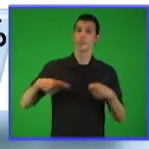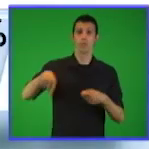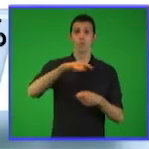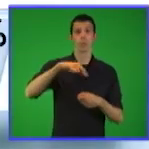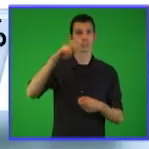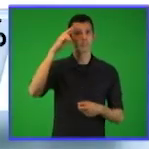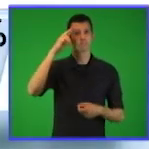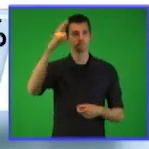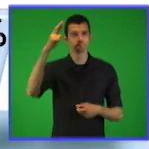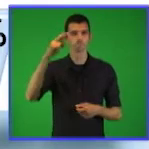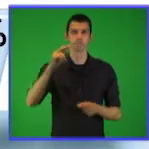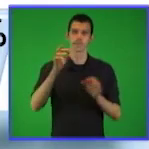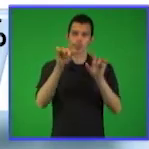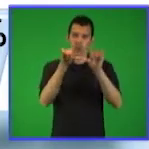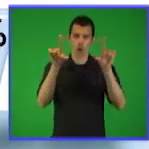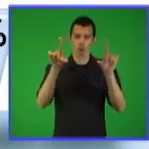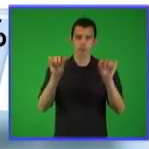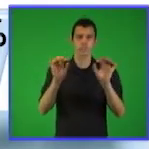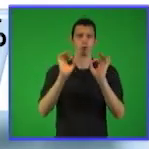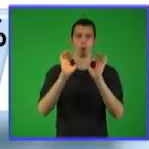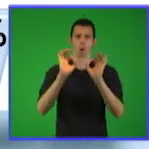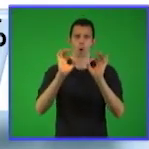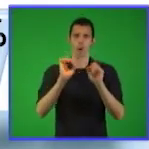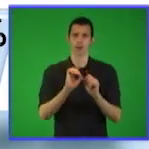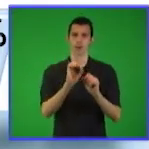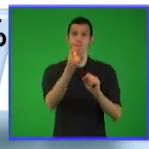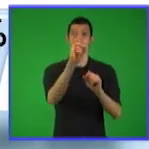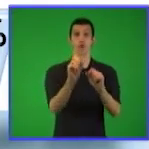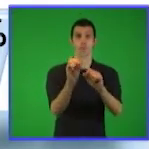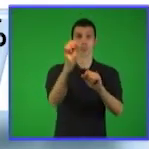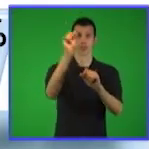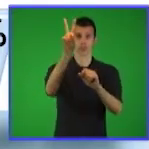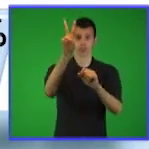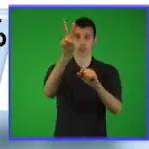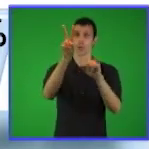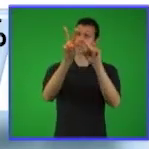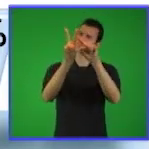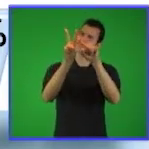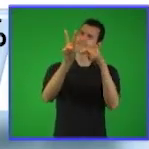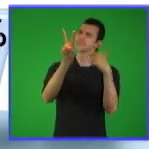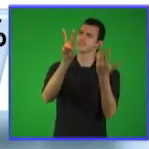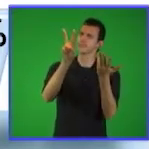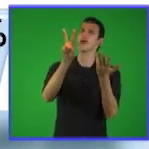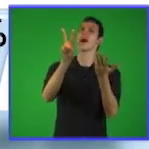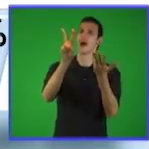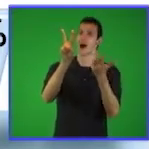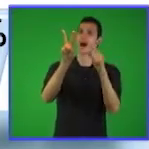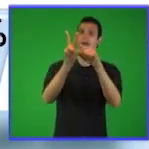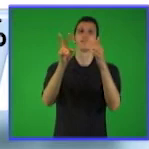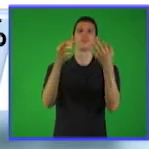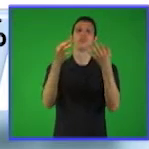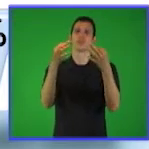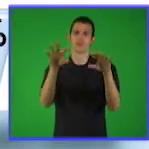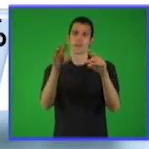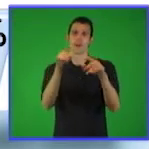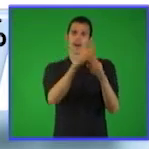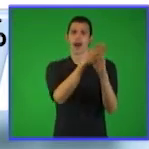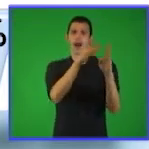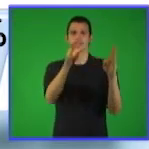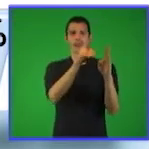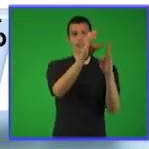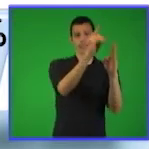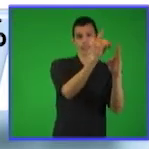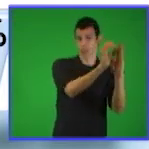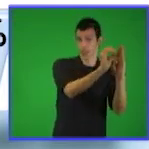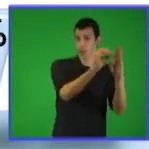Deben recordar que sobre la base del concepto de las potencias de exponente entero se realizó la ampliación